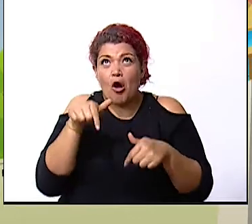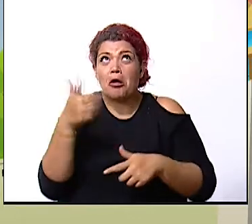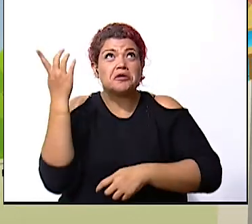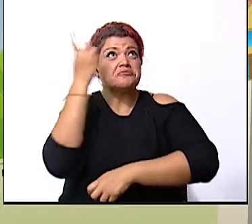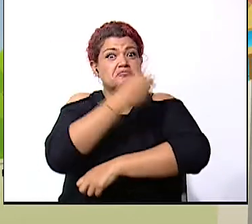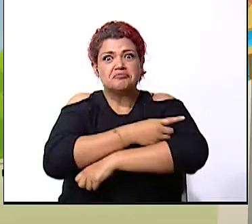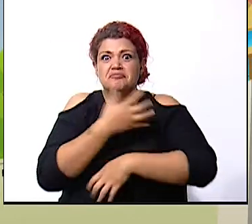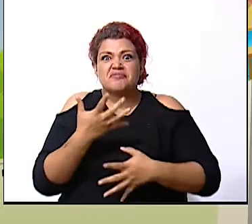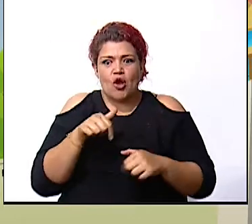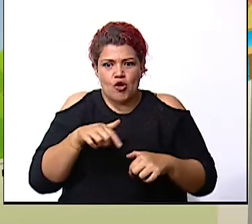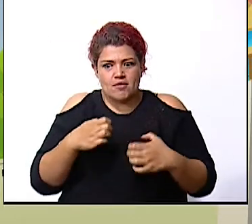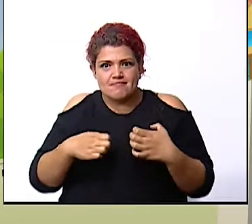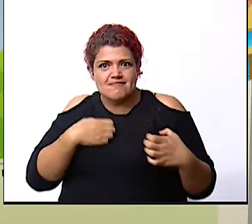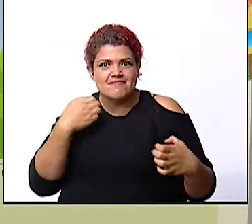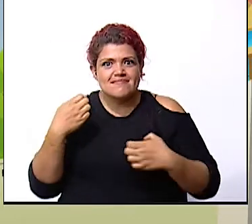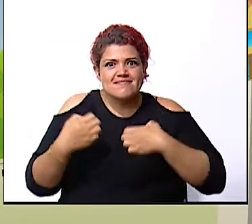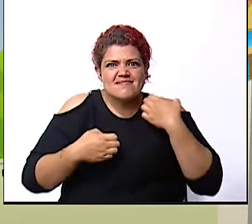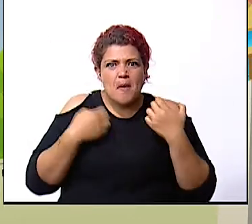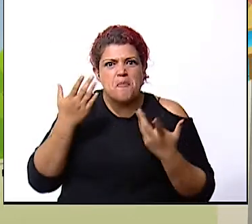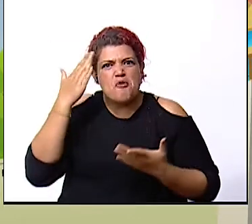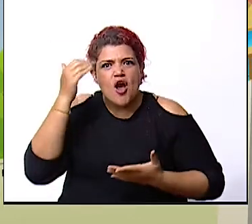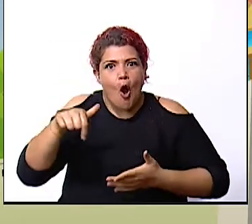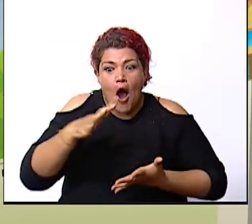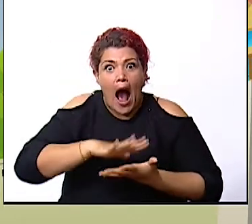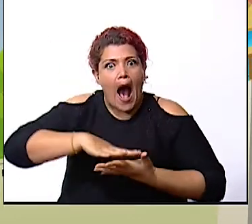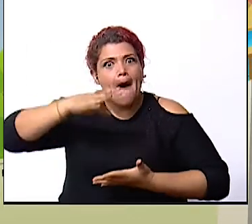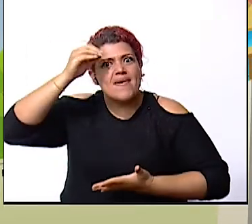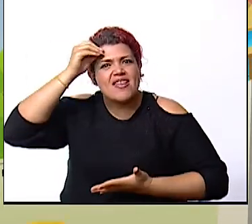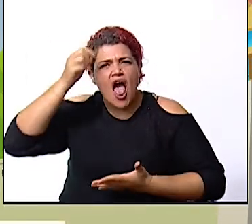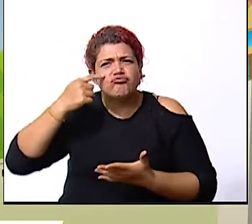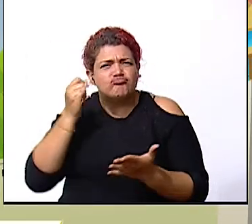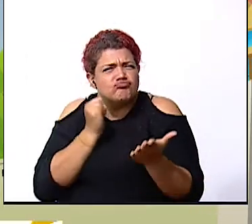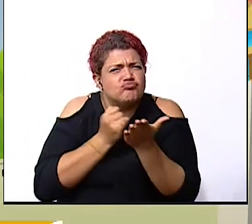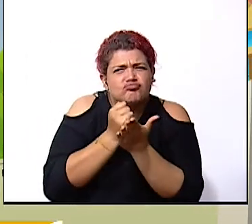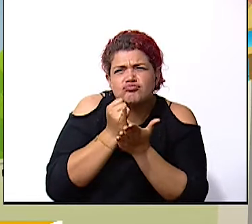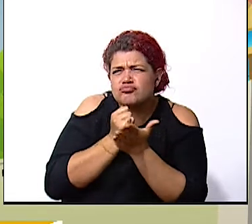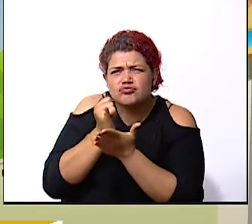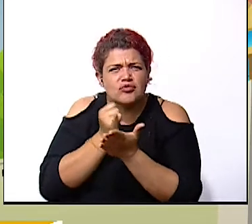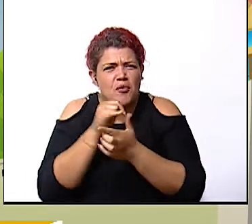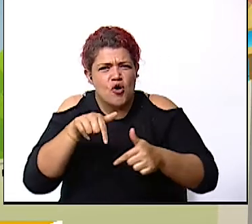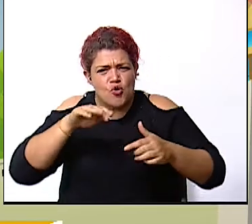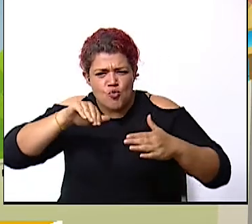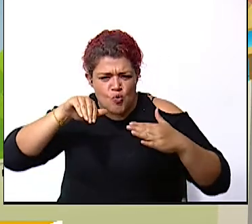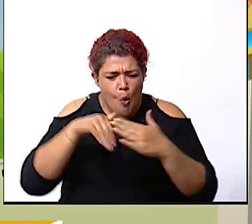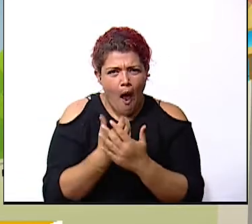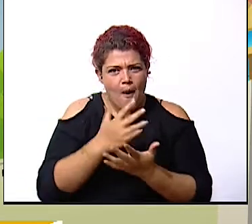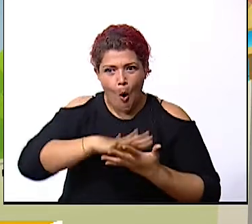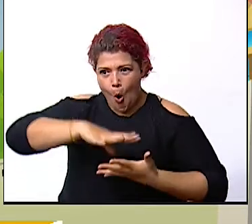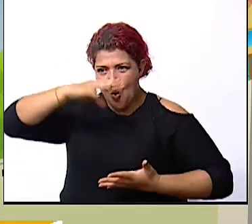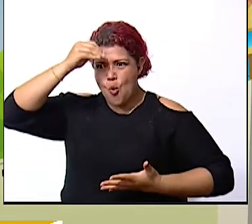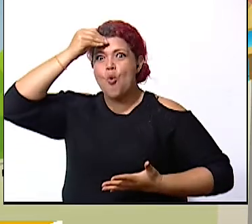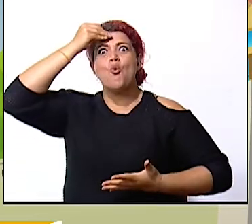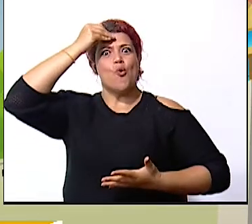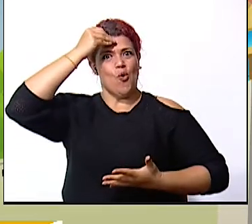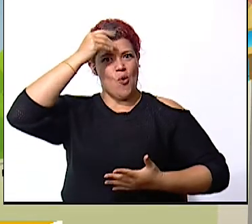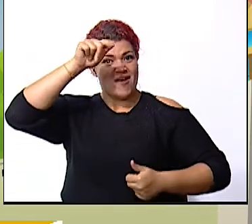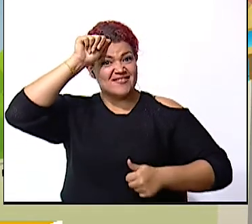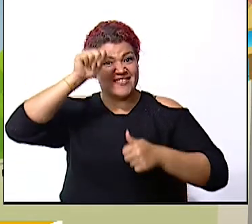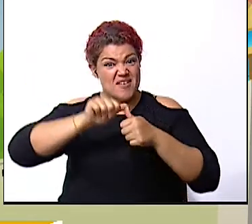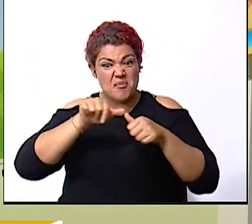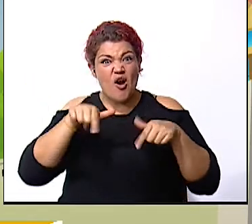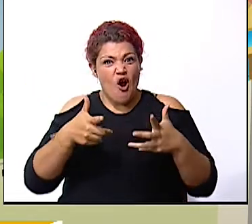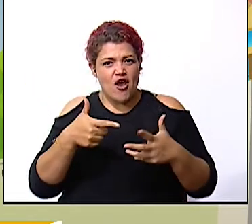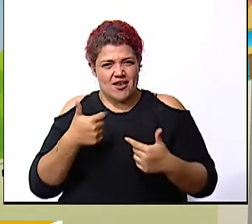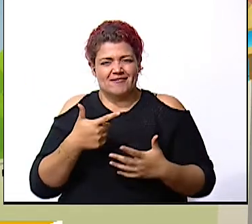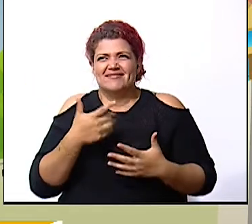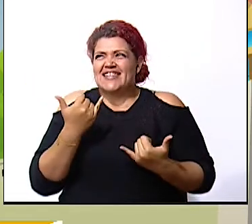muy emocionante porque vamos a aprender vamos a explorar vamos a adquirir nuevos conocimientos y recordemos estamos con el